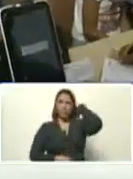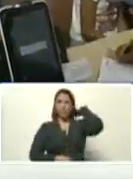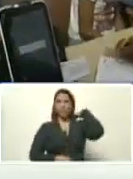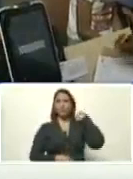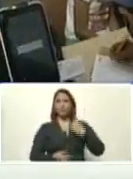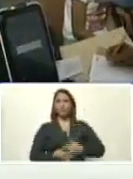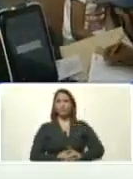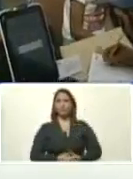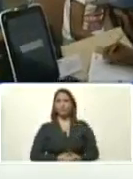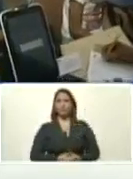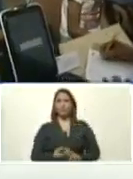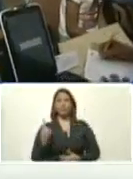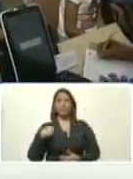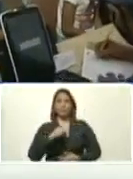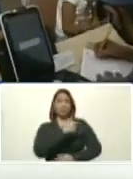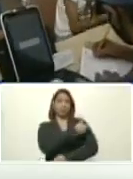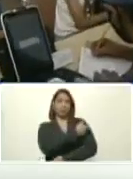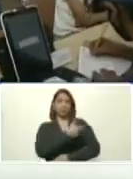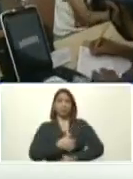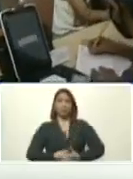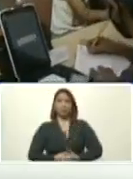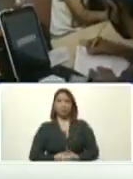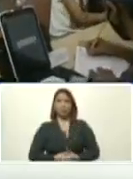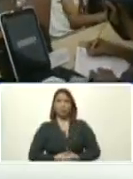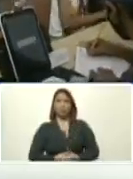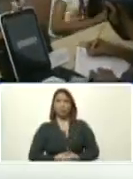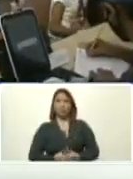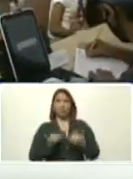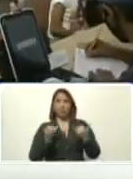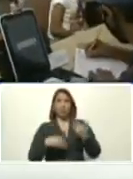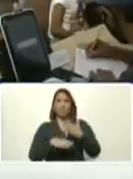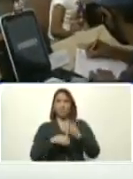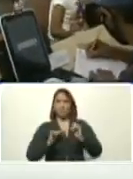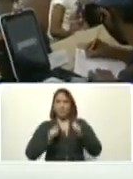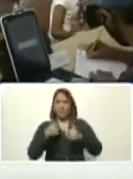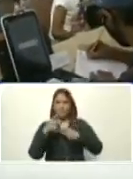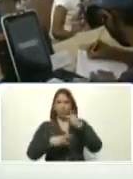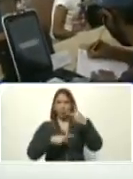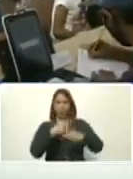tener las vacunas. Y ahora vamos a empezar a producir las vacunas aquí.